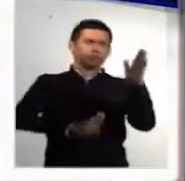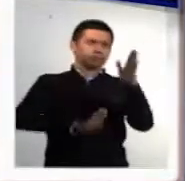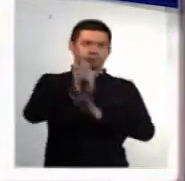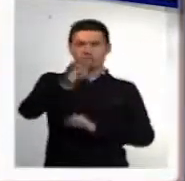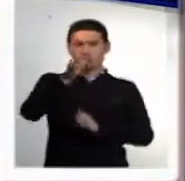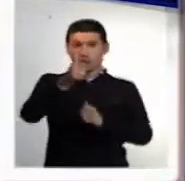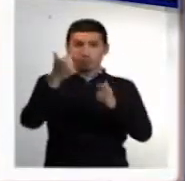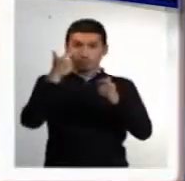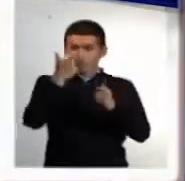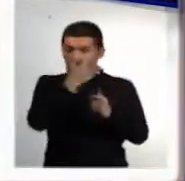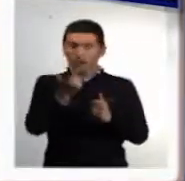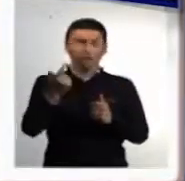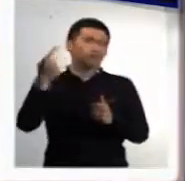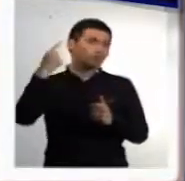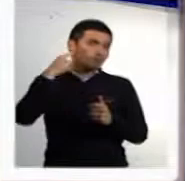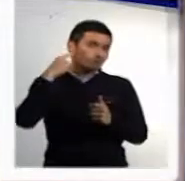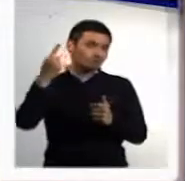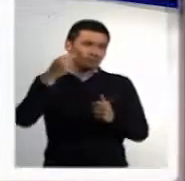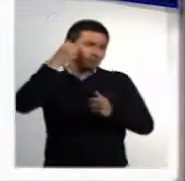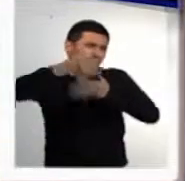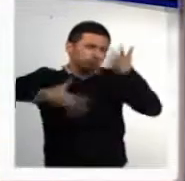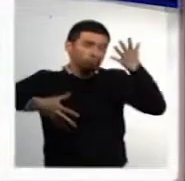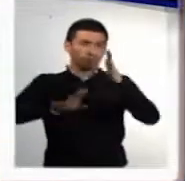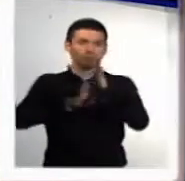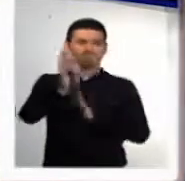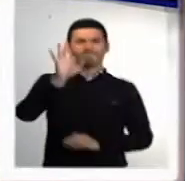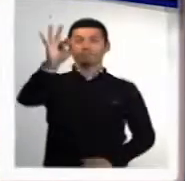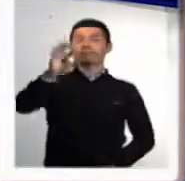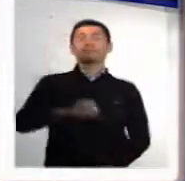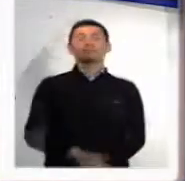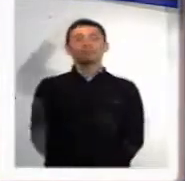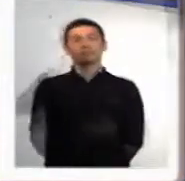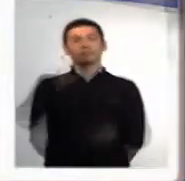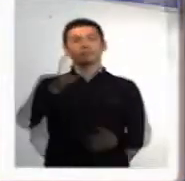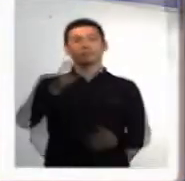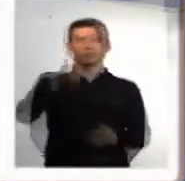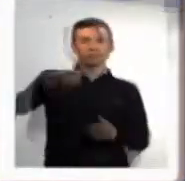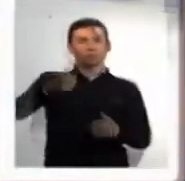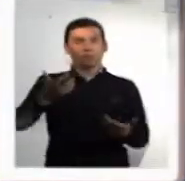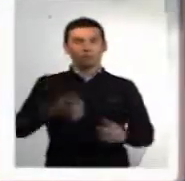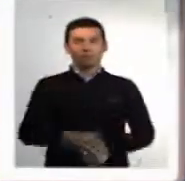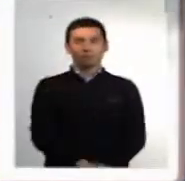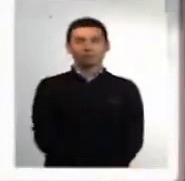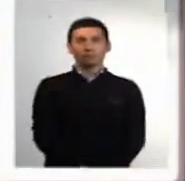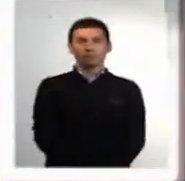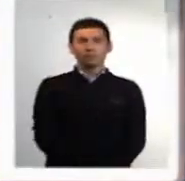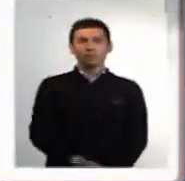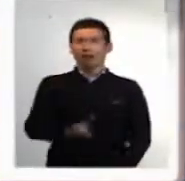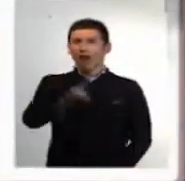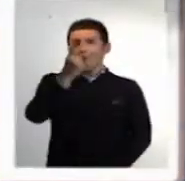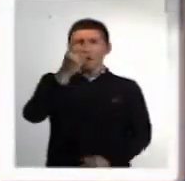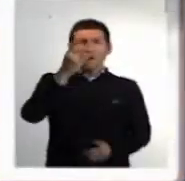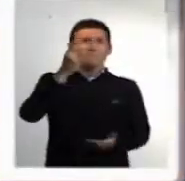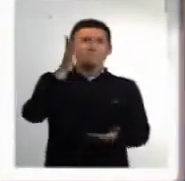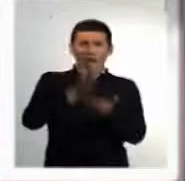desarrollo visual, auditivo y demás. En los casos de accidentes en los niños, que por desgracia